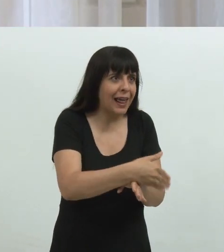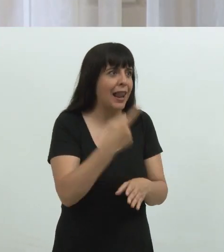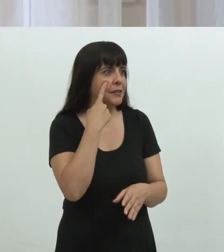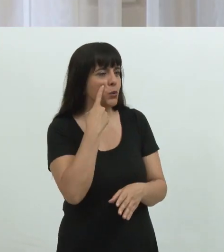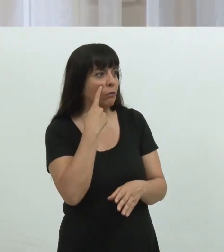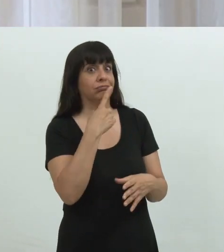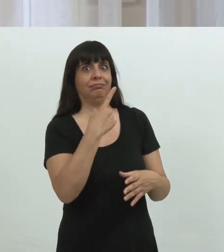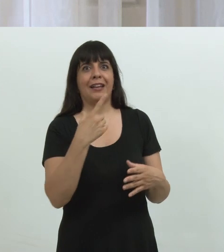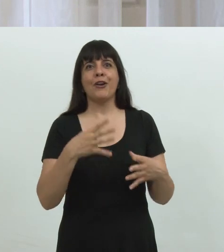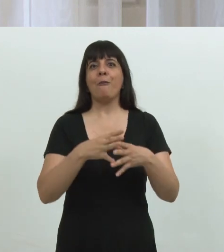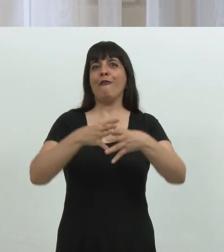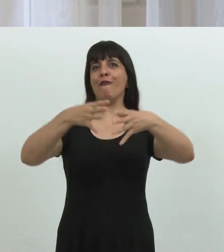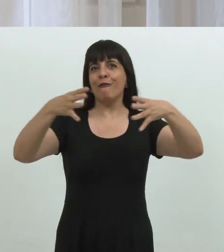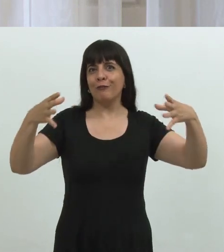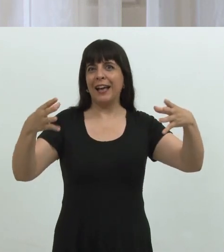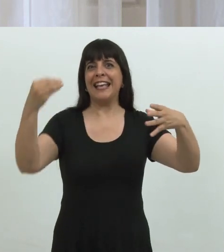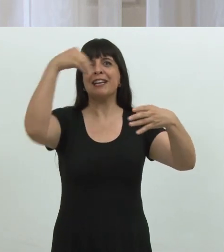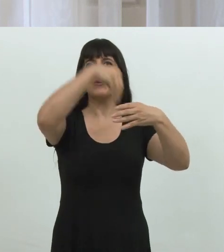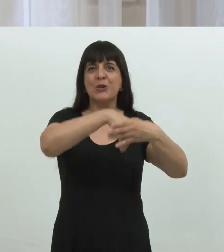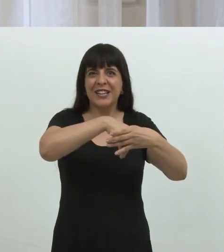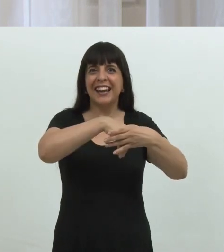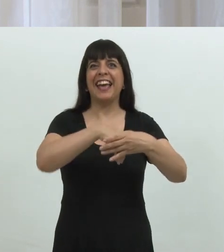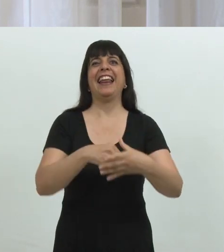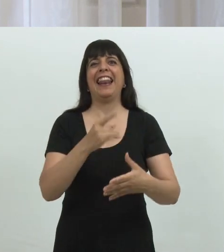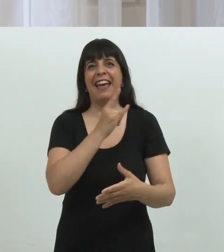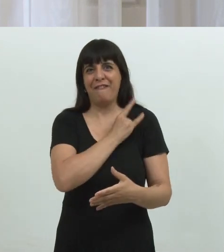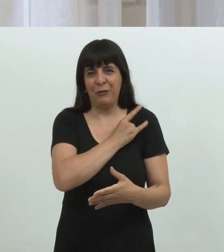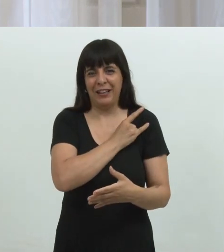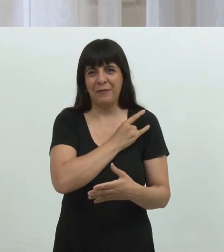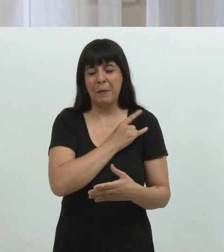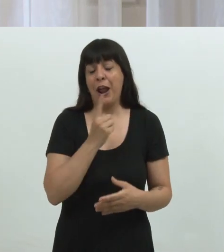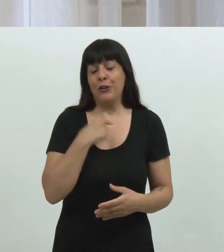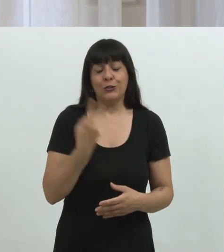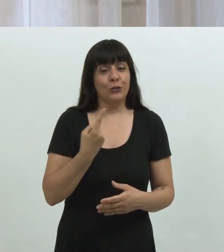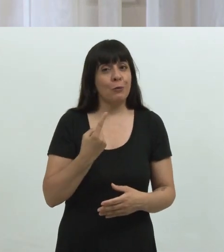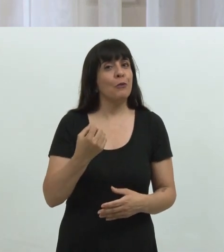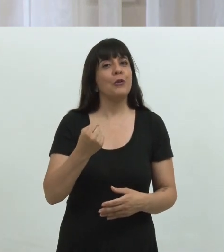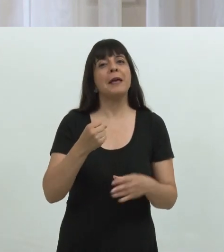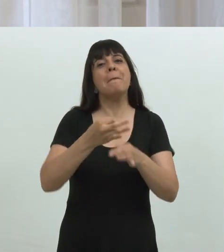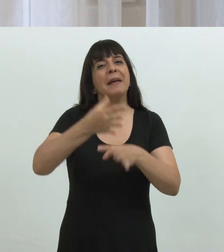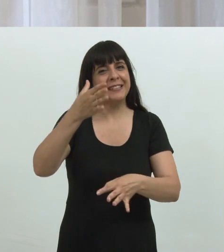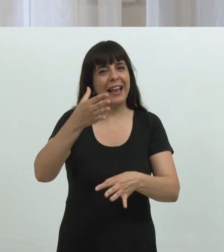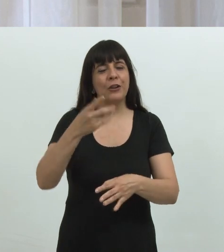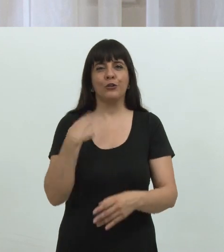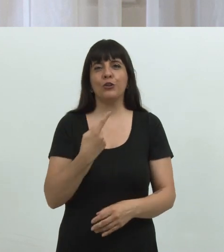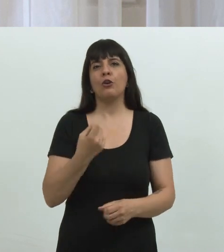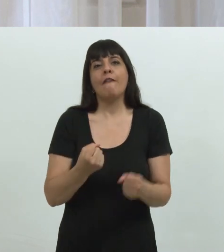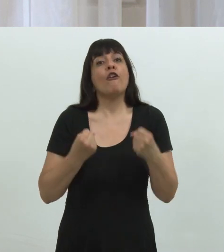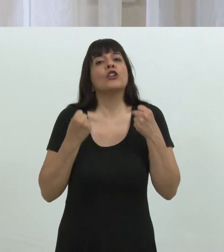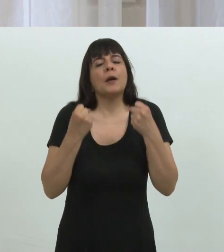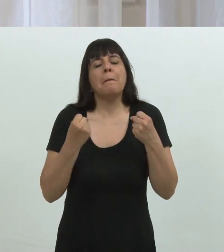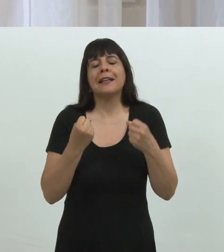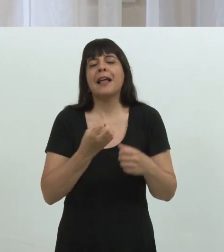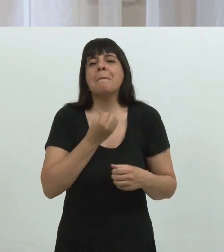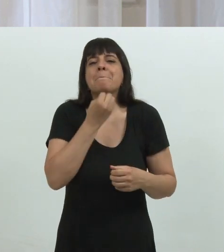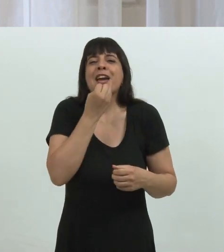institución y comienzan a formar parte de ella. Es un momento para nosotros muy particular y ponemos mucho esfuerzo para